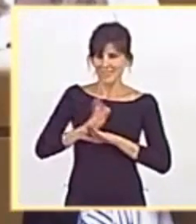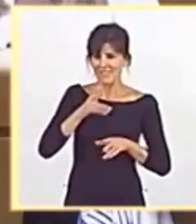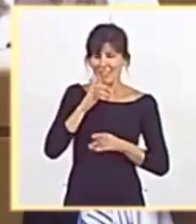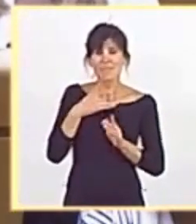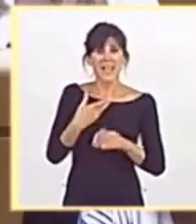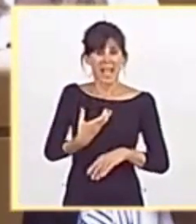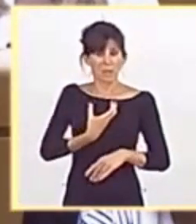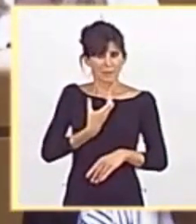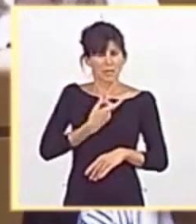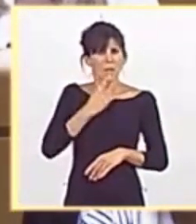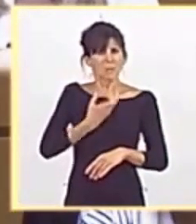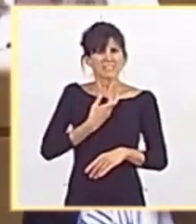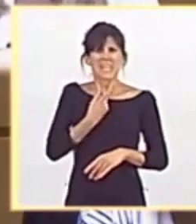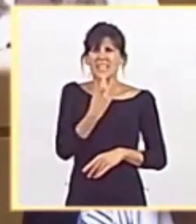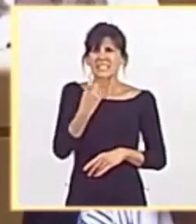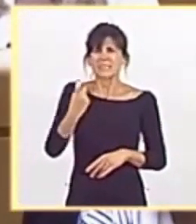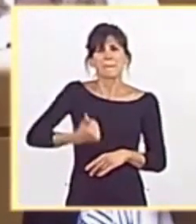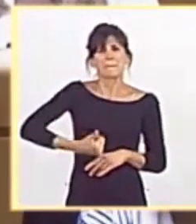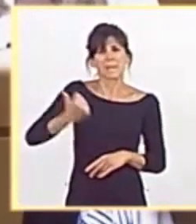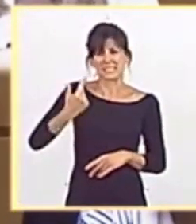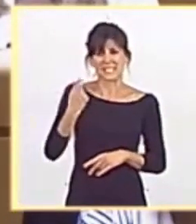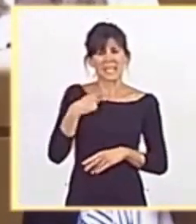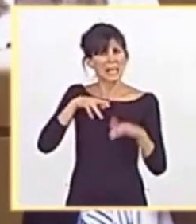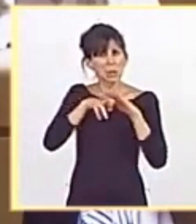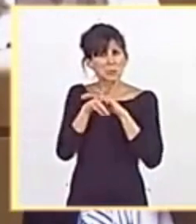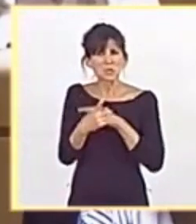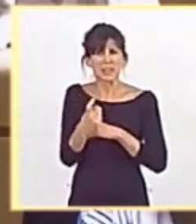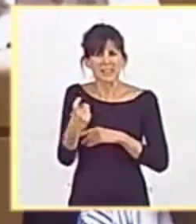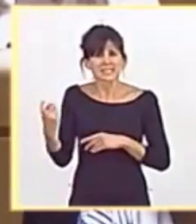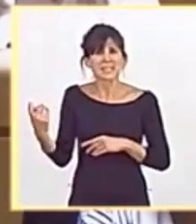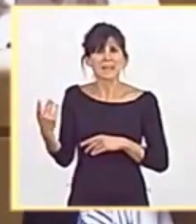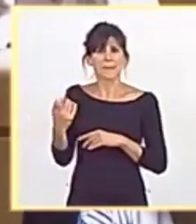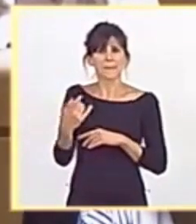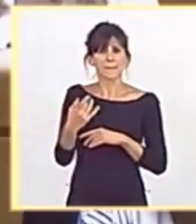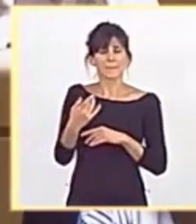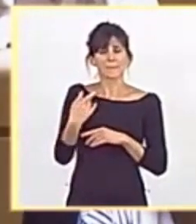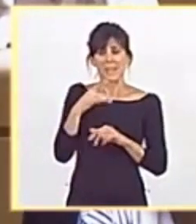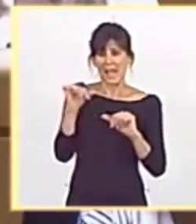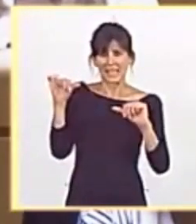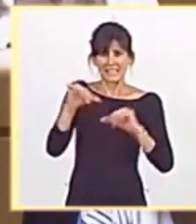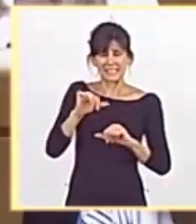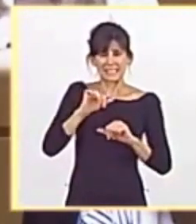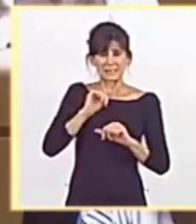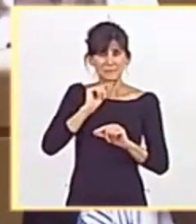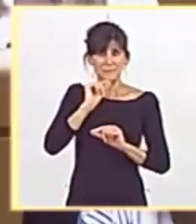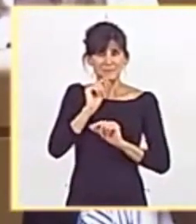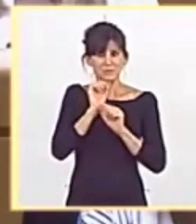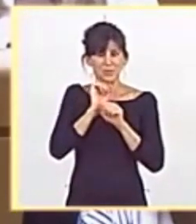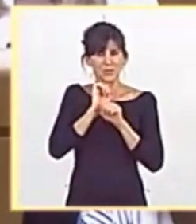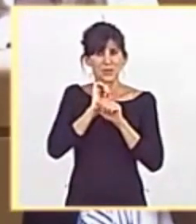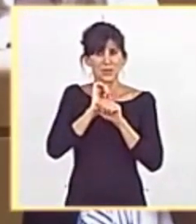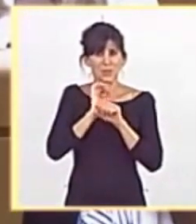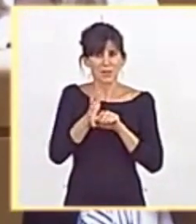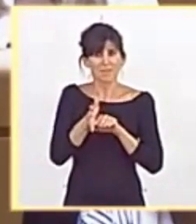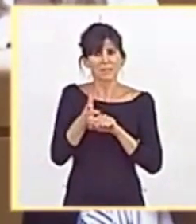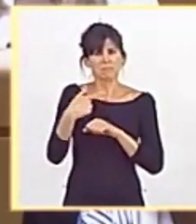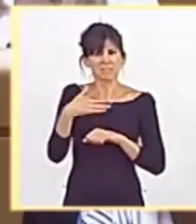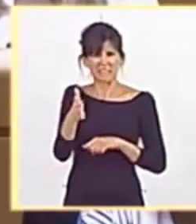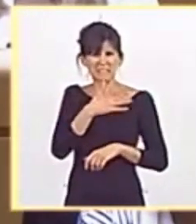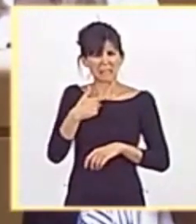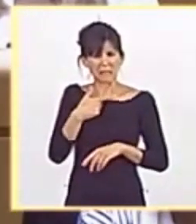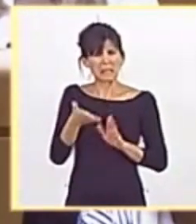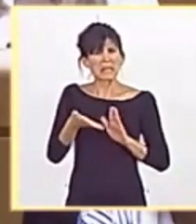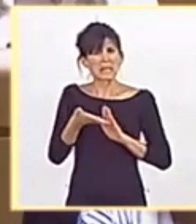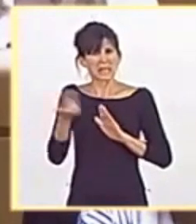los ayuntamientos más necesitaban estos recursos para combatir la crisis del COVID, ustedes les quisieran